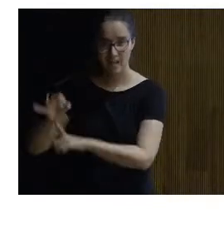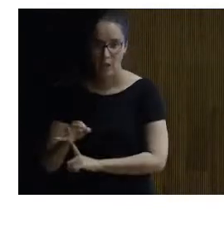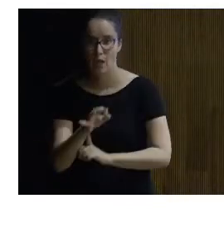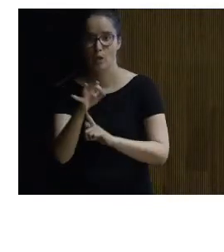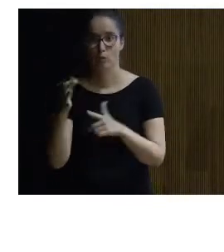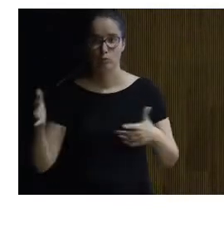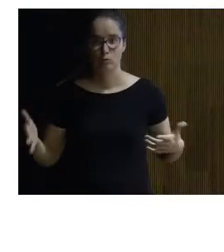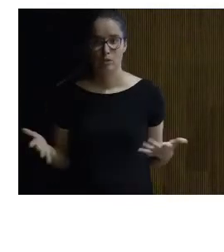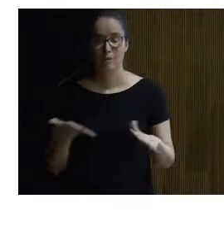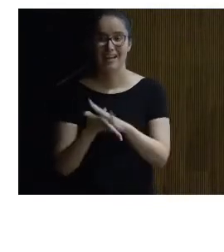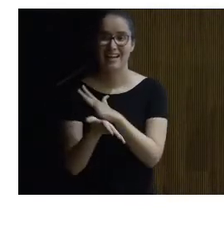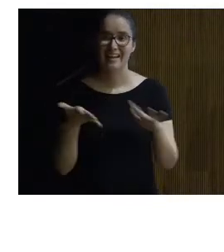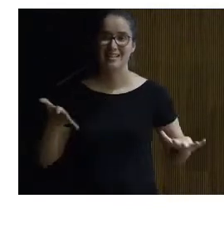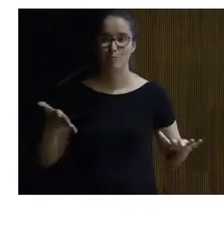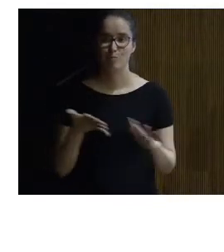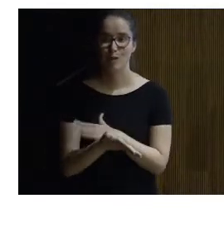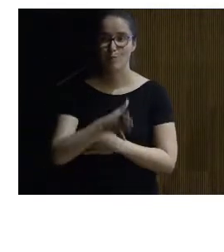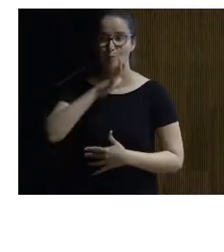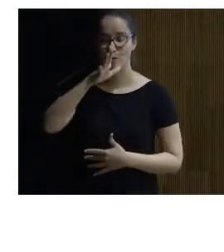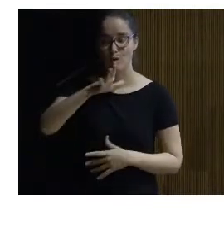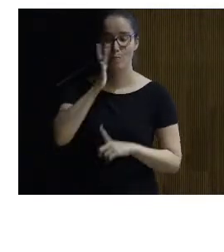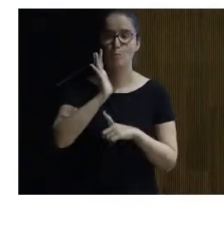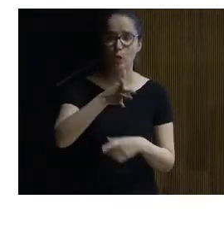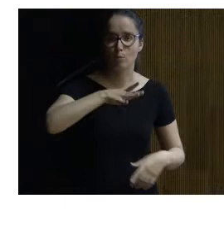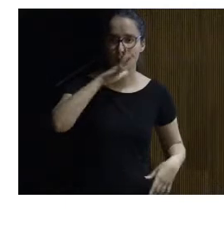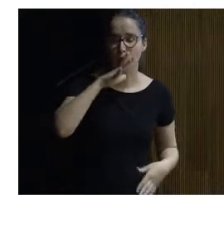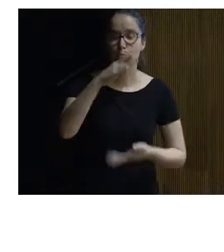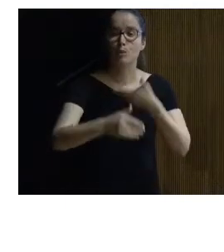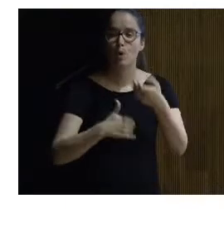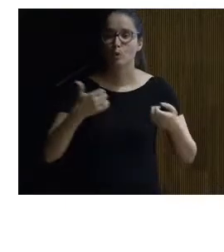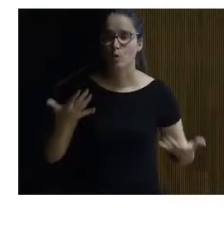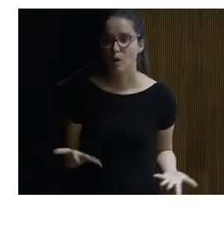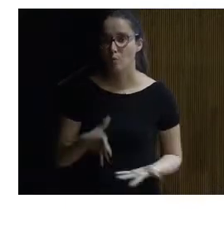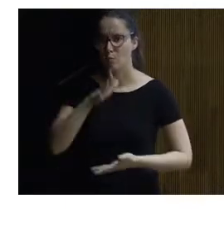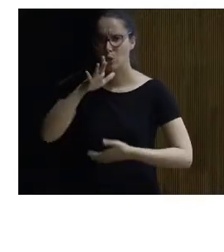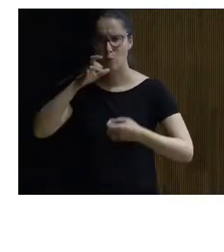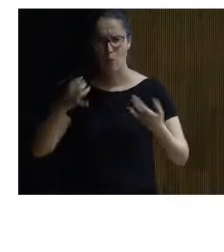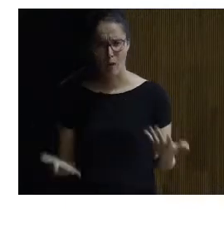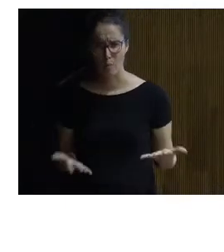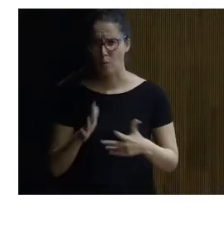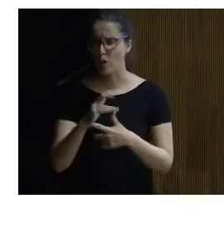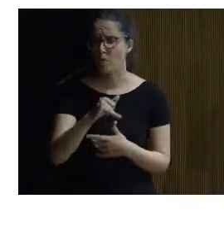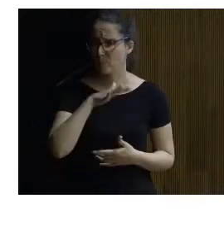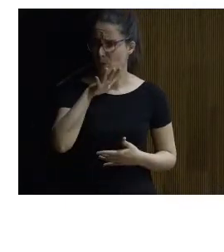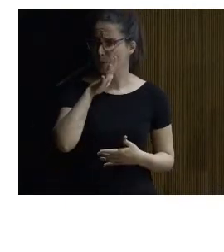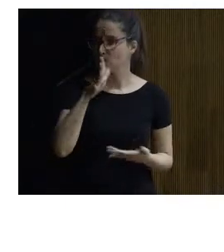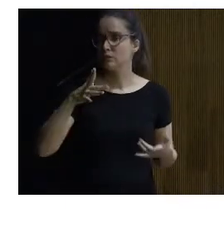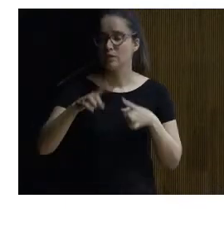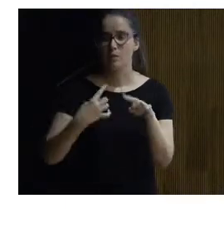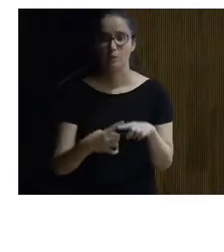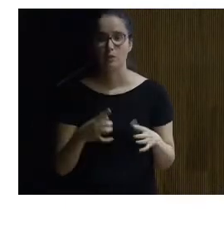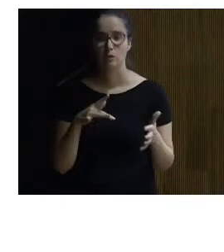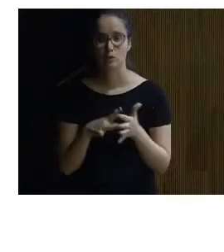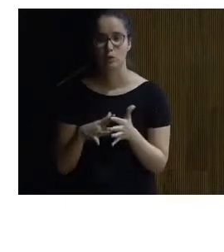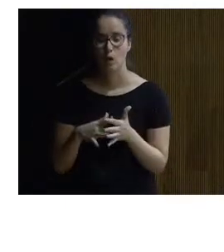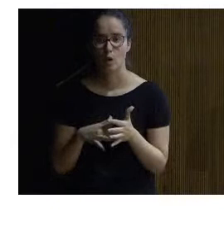que explicasen pues el porqué de los molinos cuál es su proceso cuál es su razón de ser y además pues bueno pues se produjesen